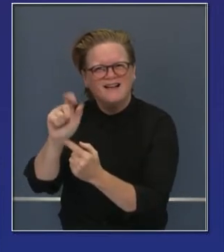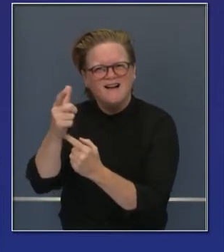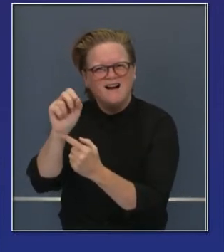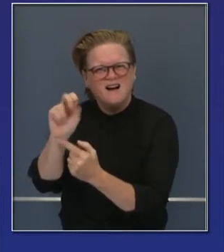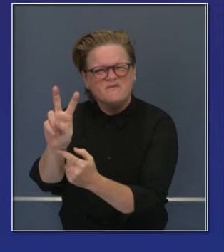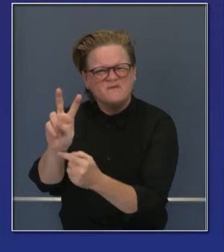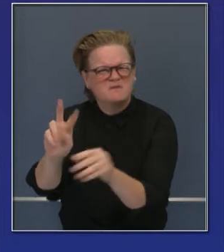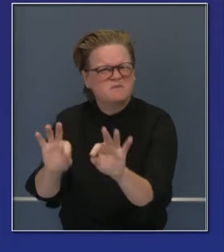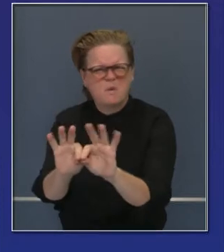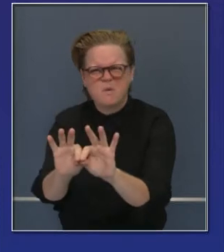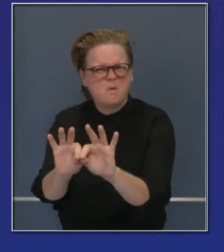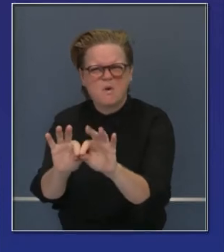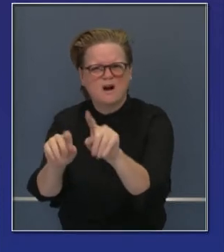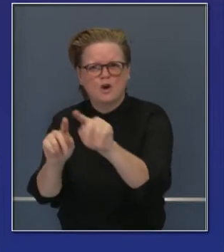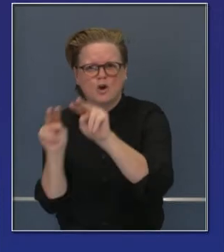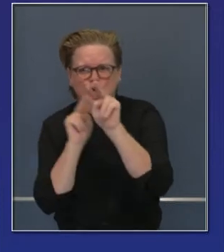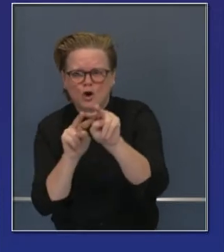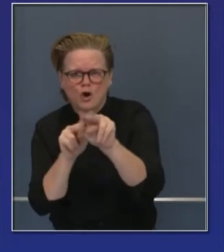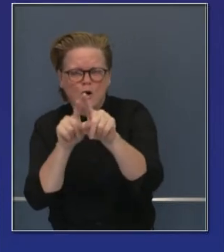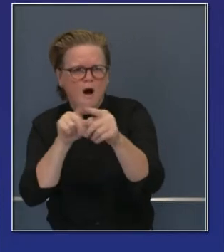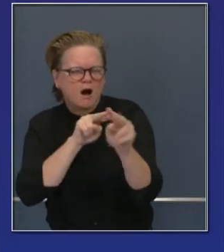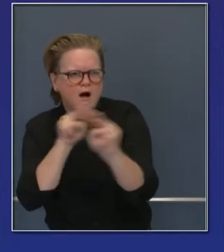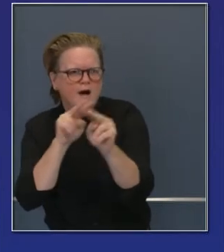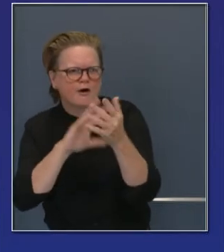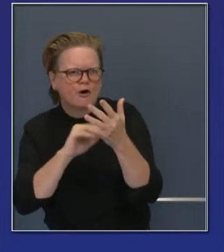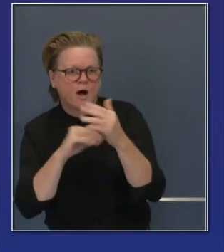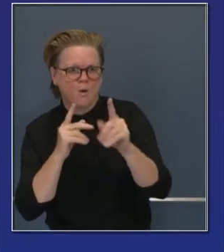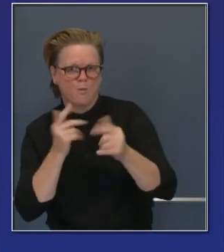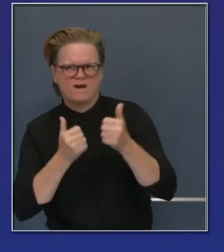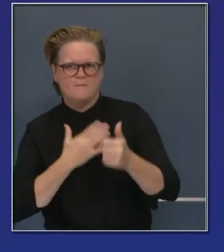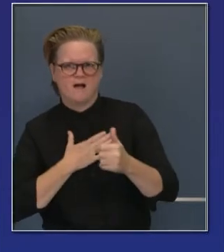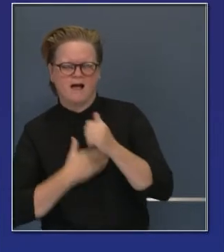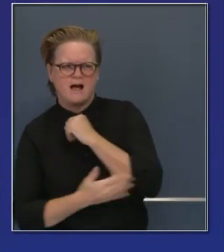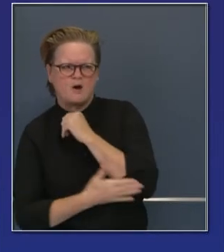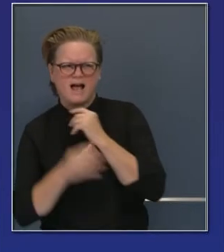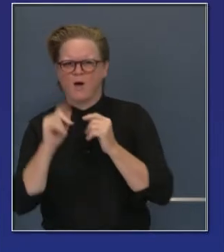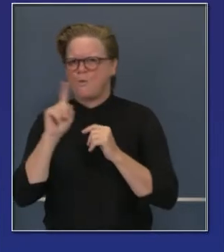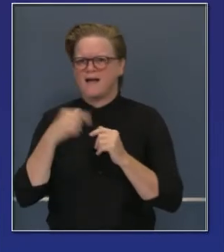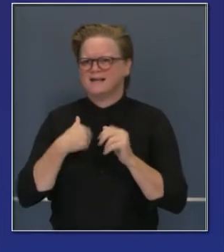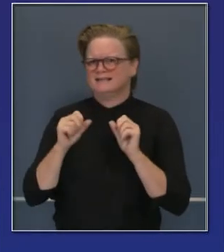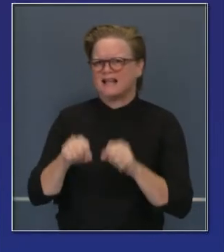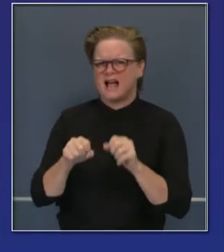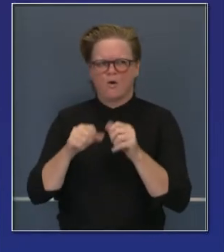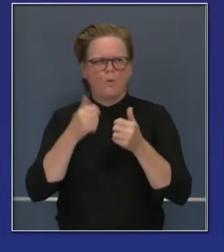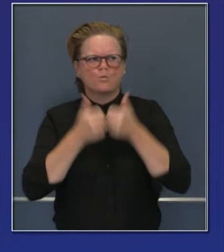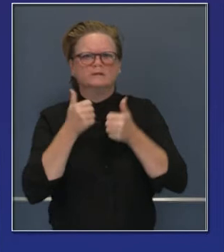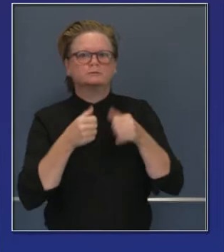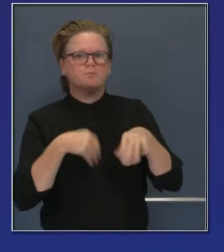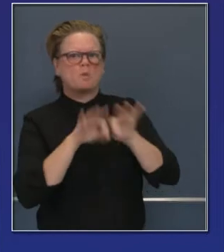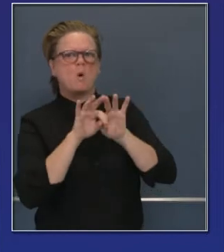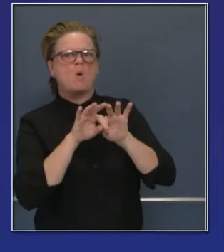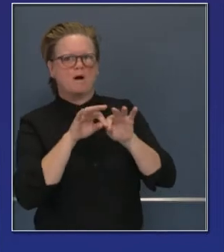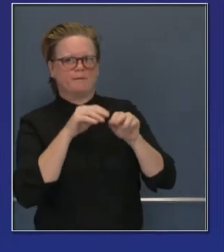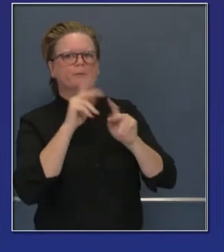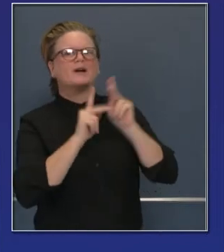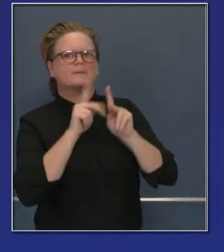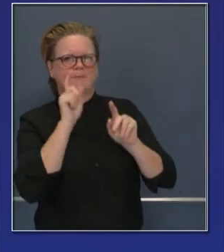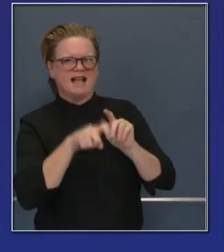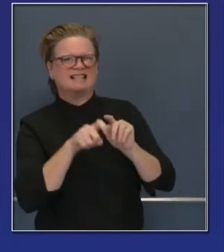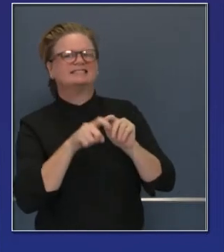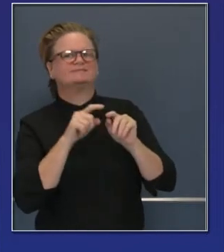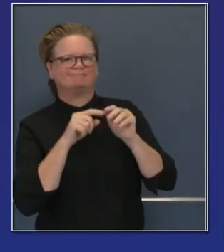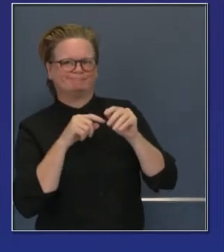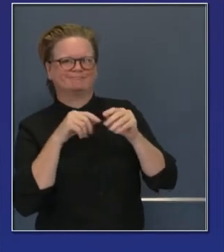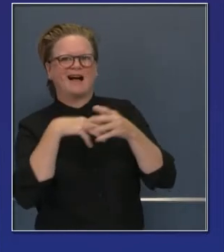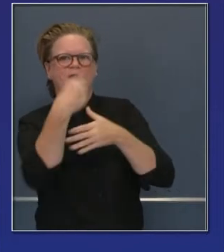.ca.gov. Ahí pueden descubrir más información de lo que representan actividades esenciales y